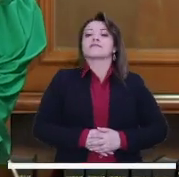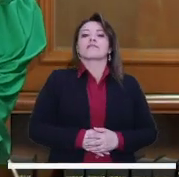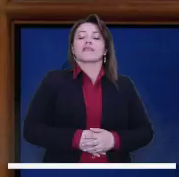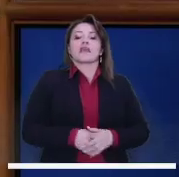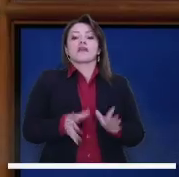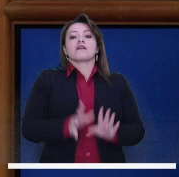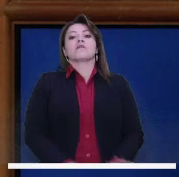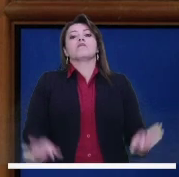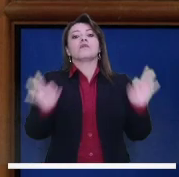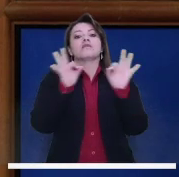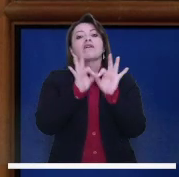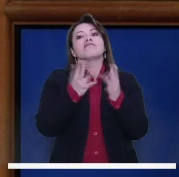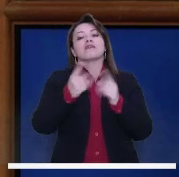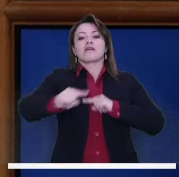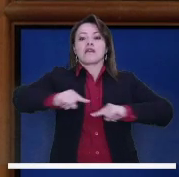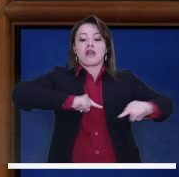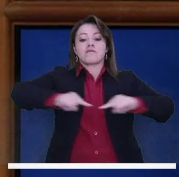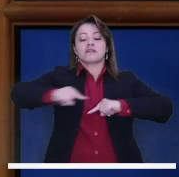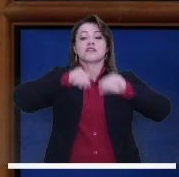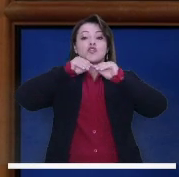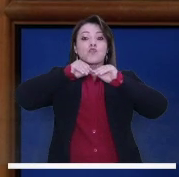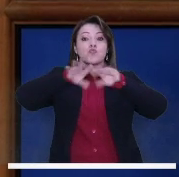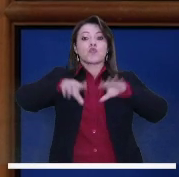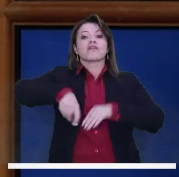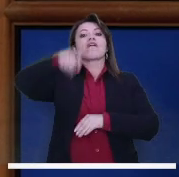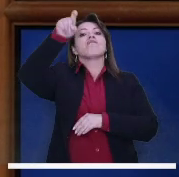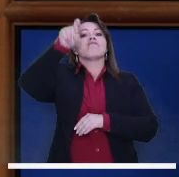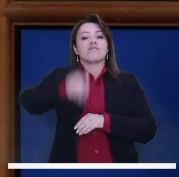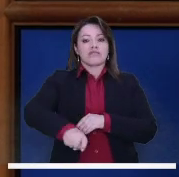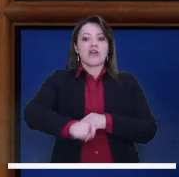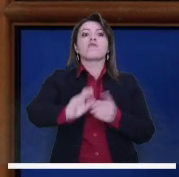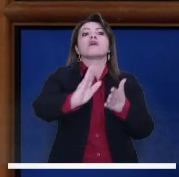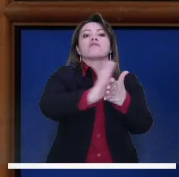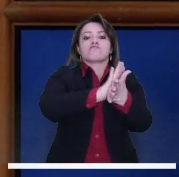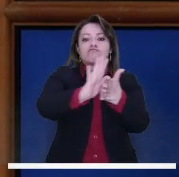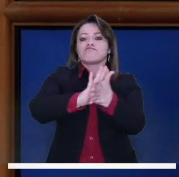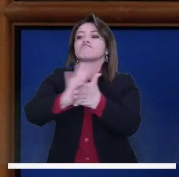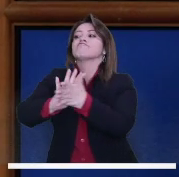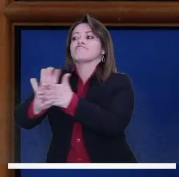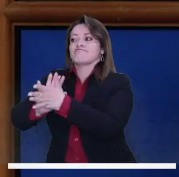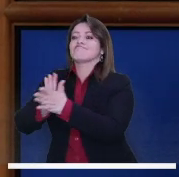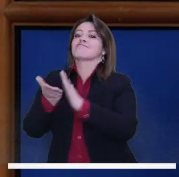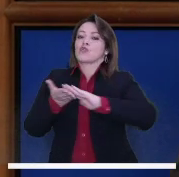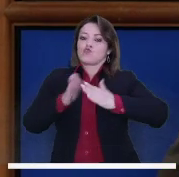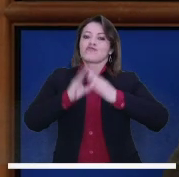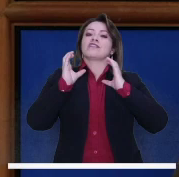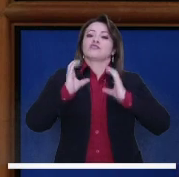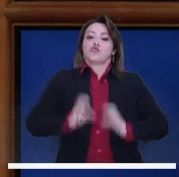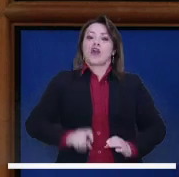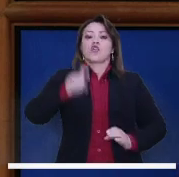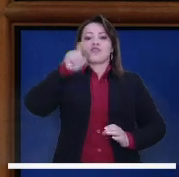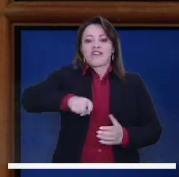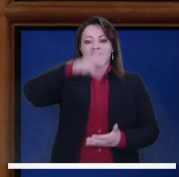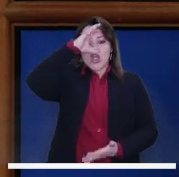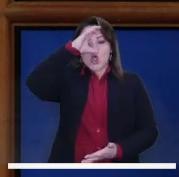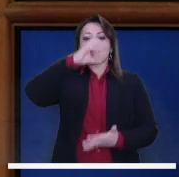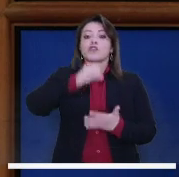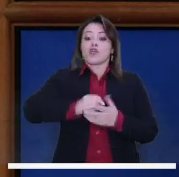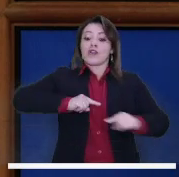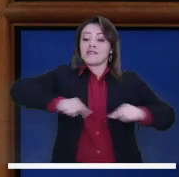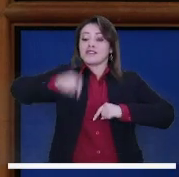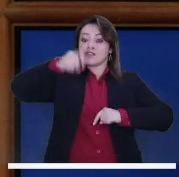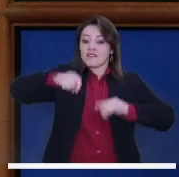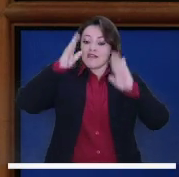pregunta? Lo más importante es que la administración pública tiene que escuchar los llamados de la comunidad y será la comunidad la que marque ese